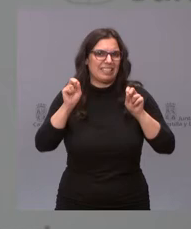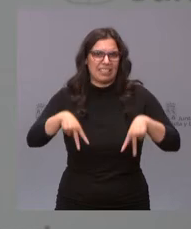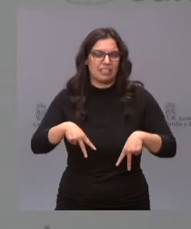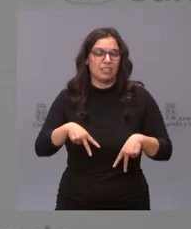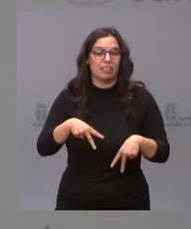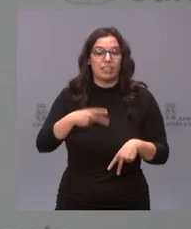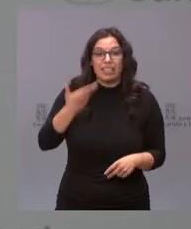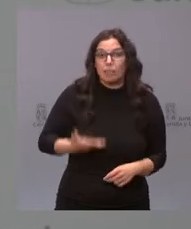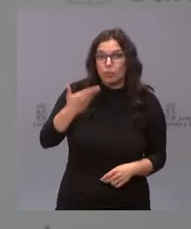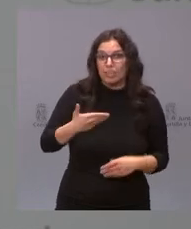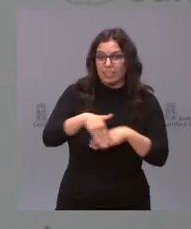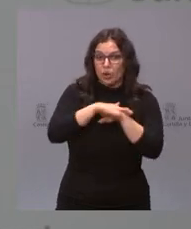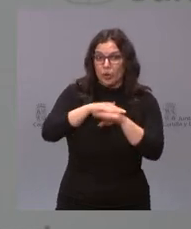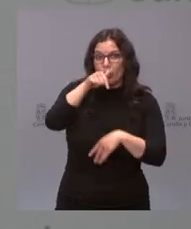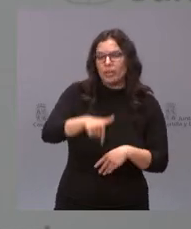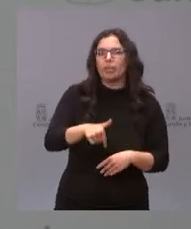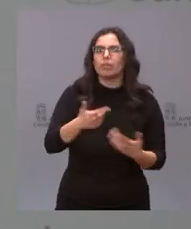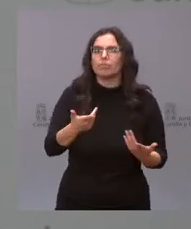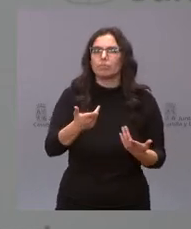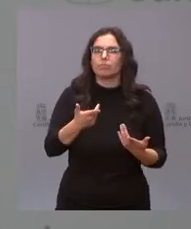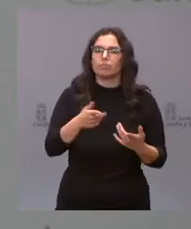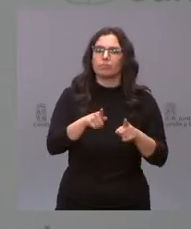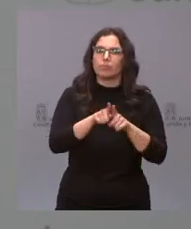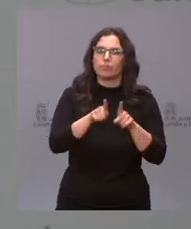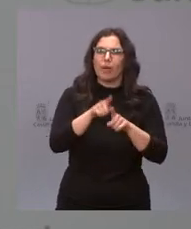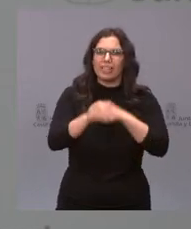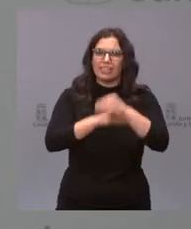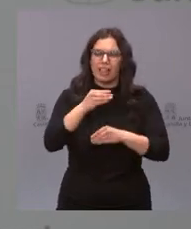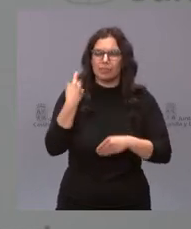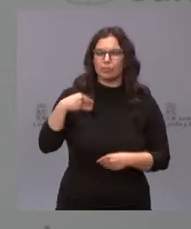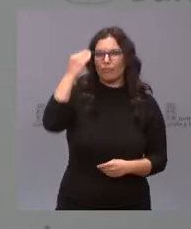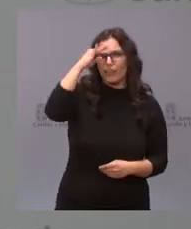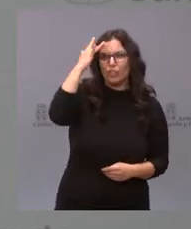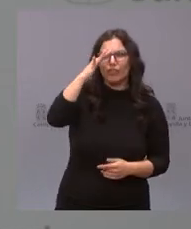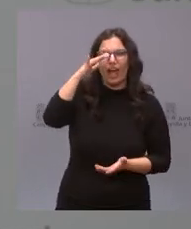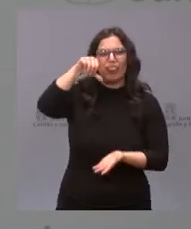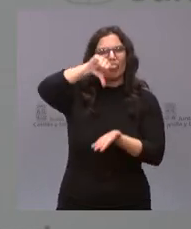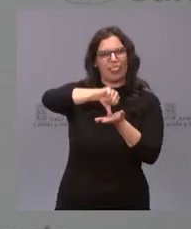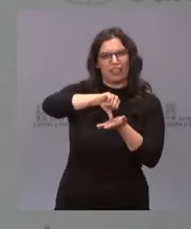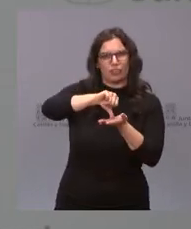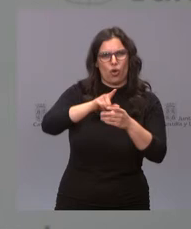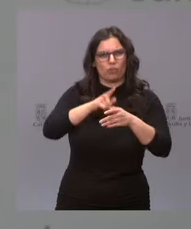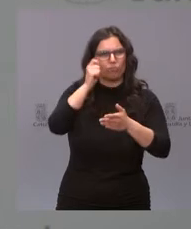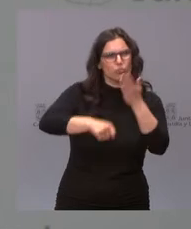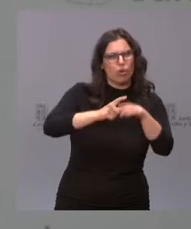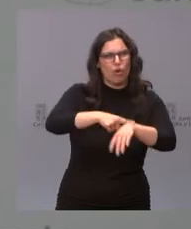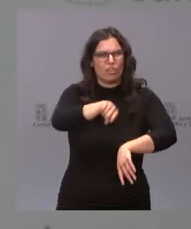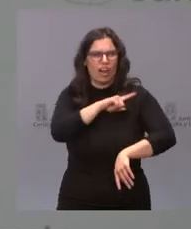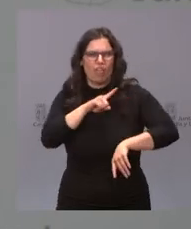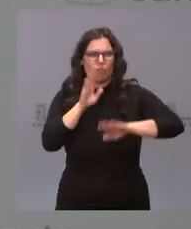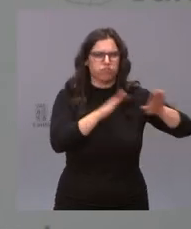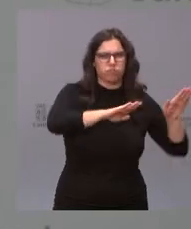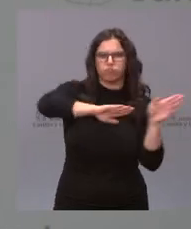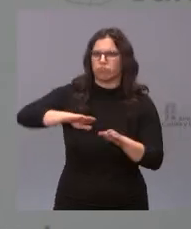que tiene este gobierno autonómico es que es un gobierno que se hace desde la centralidad, alejado de los extremismos. Y es el modelo que